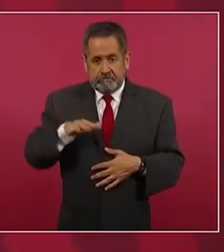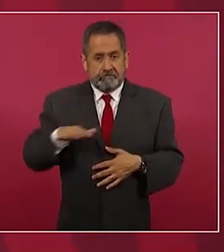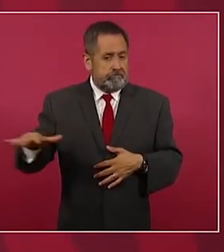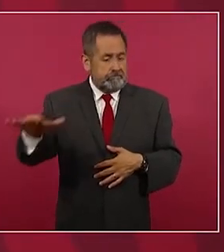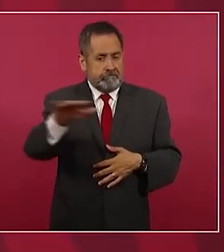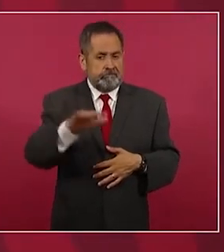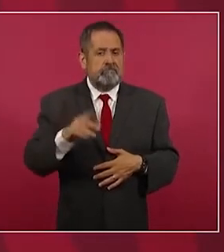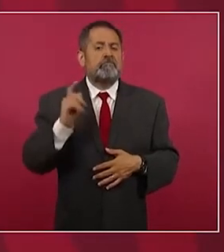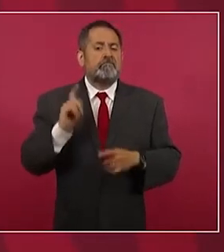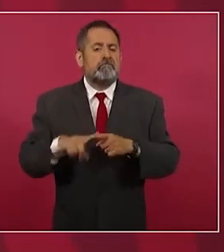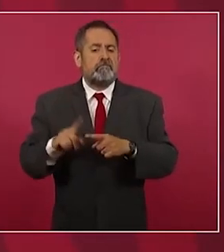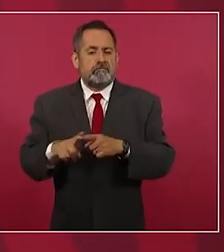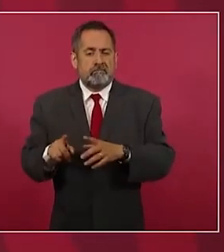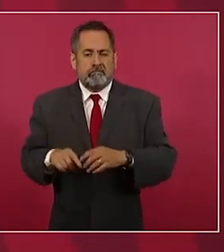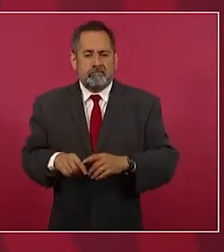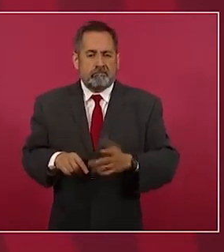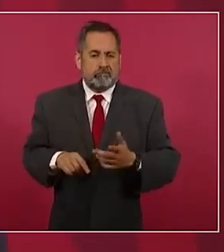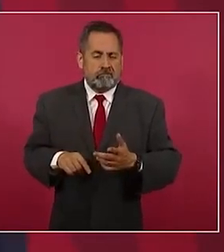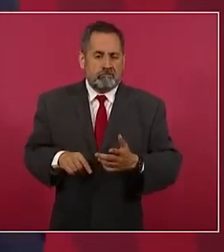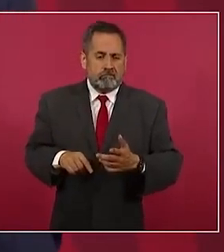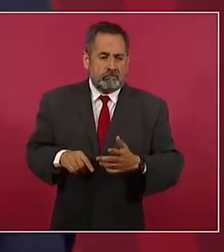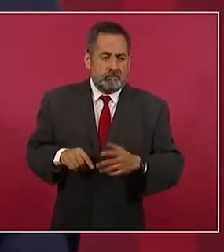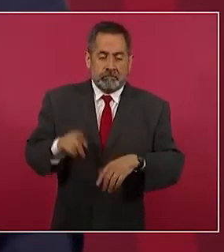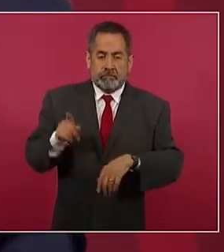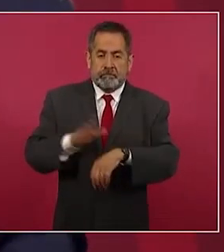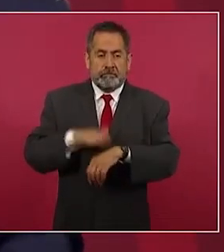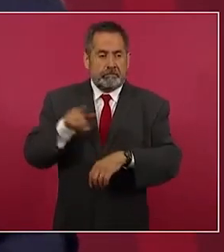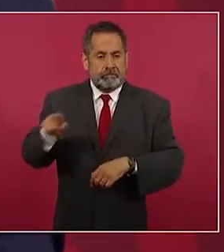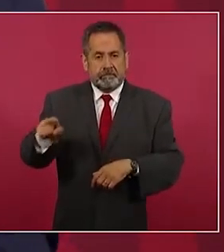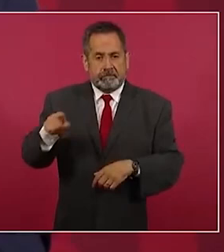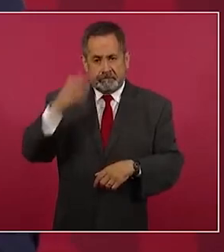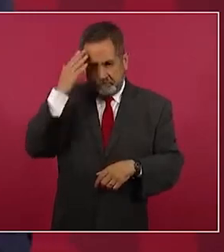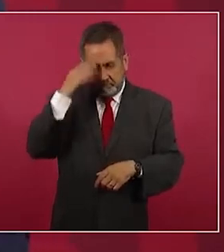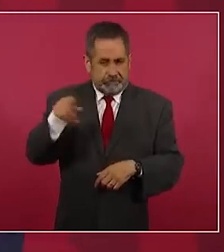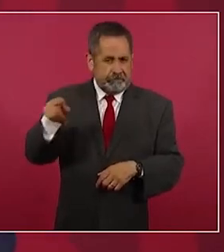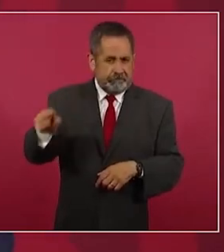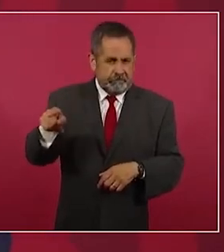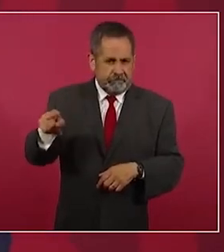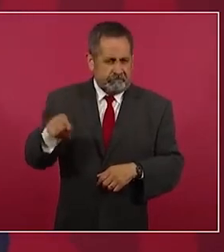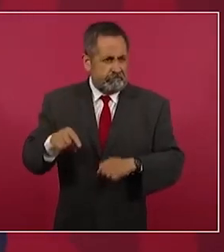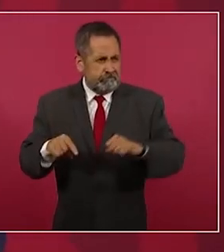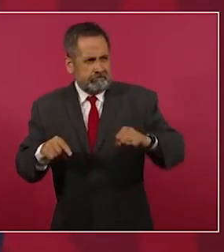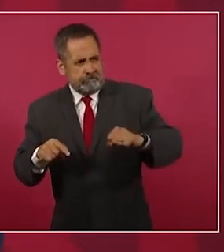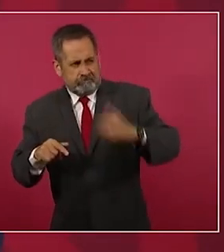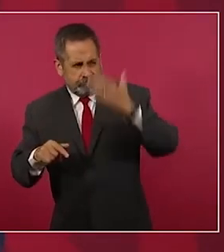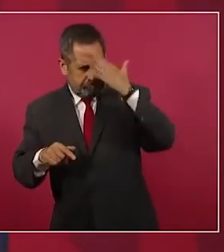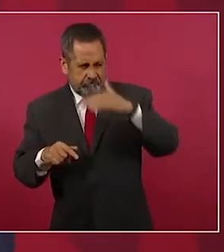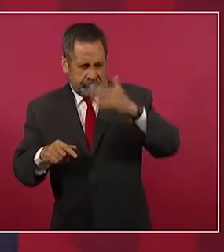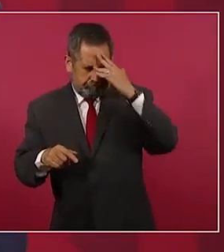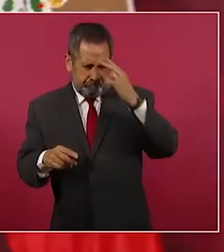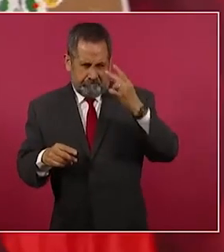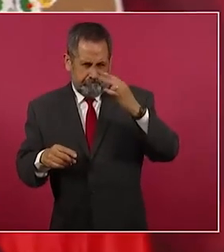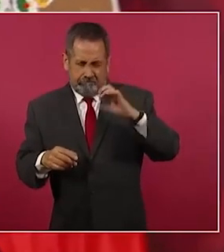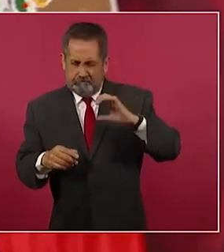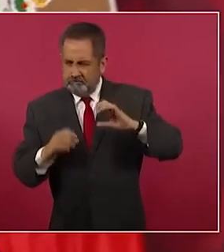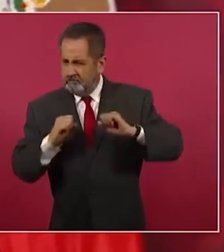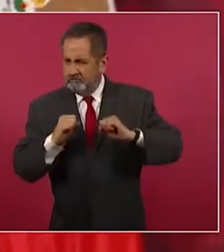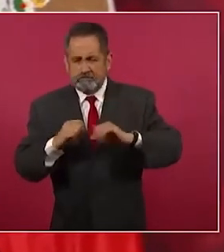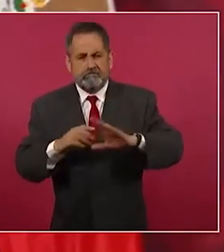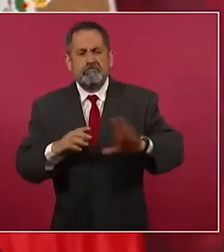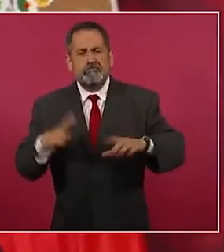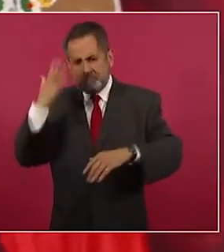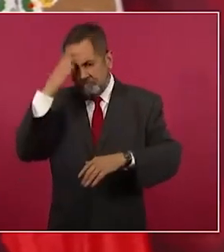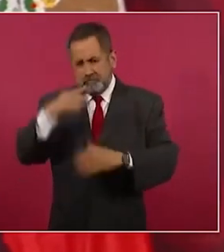está mucho más consciente y son